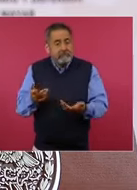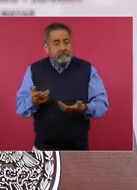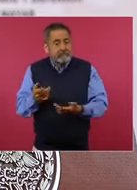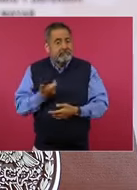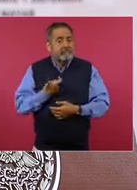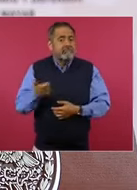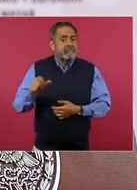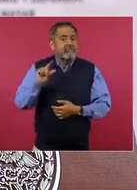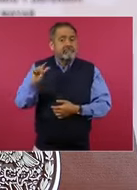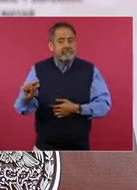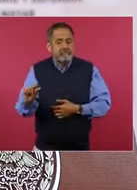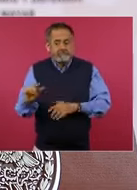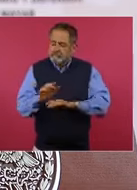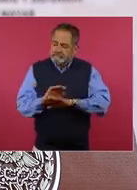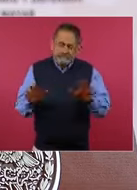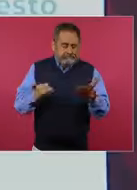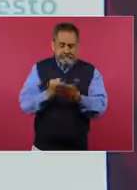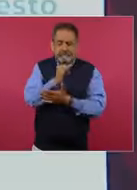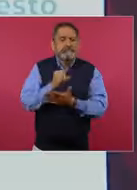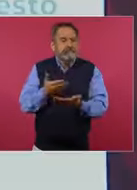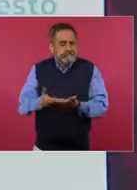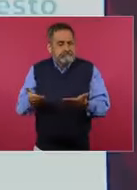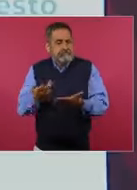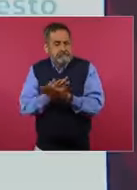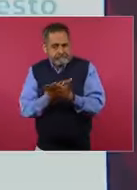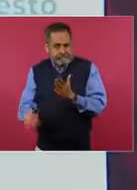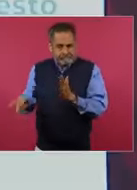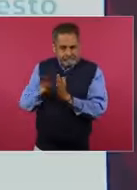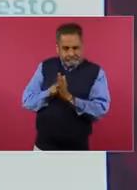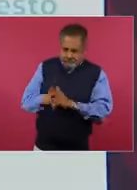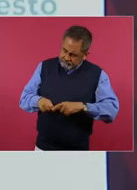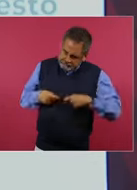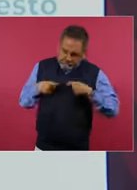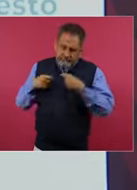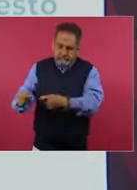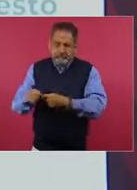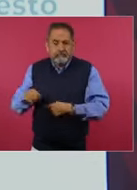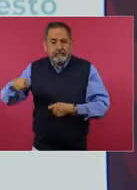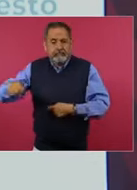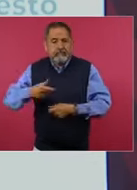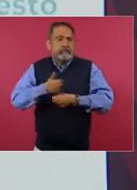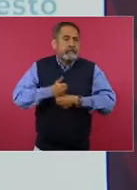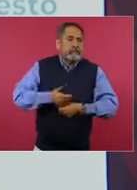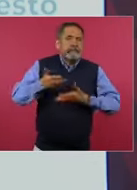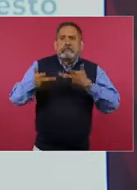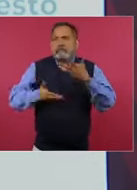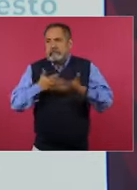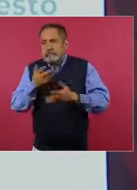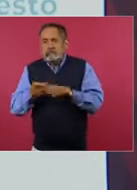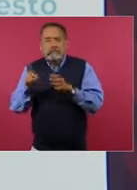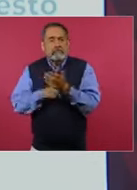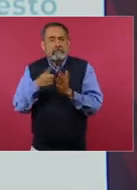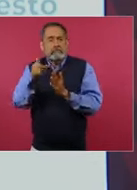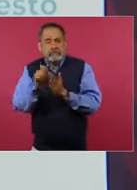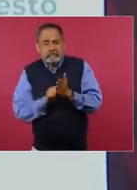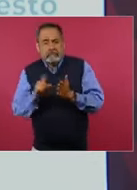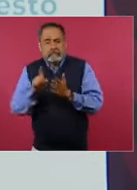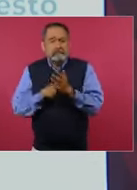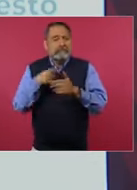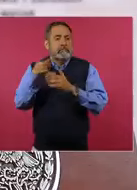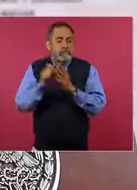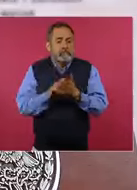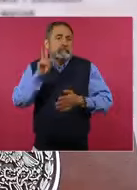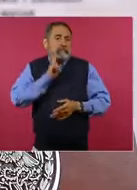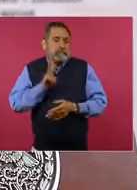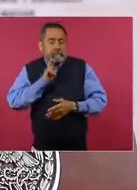trabajadoras. La seguridad de que ya con esta base no van a estar sufriendo al llegar al final del mes o al final del semestre